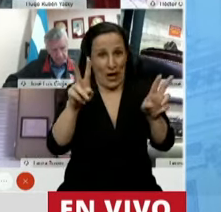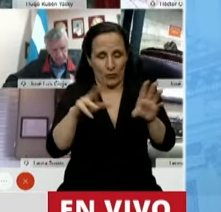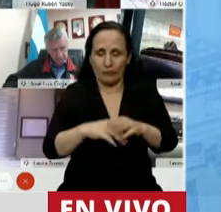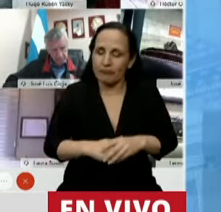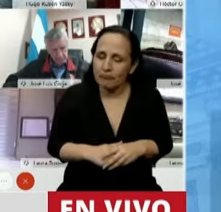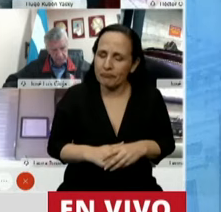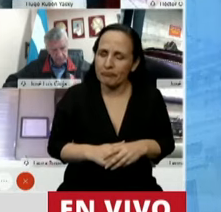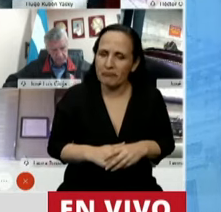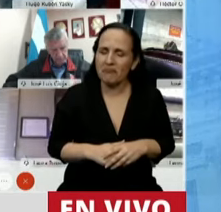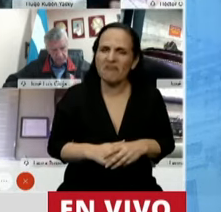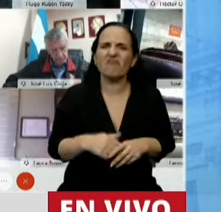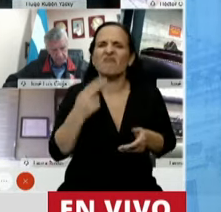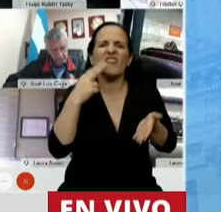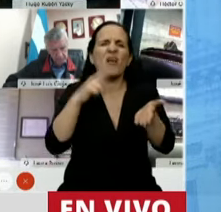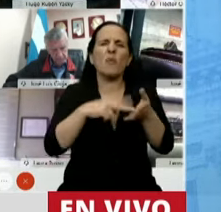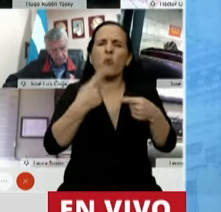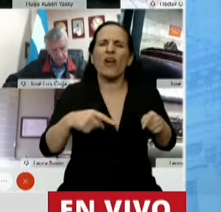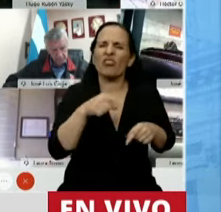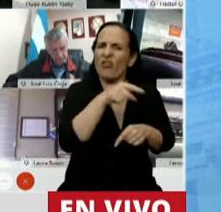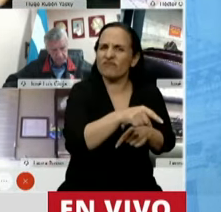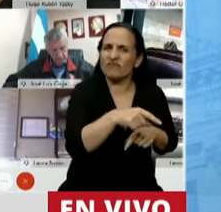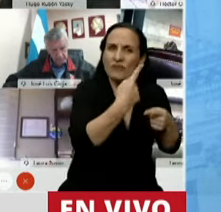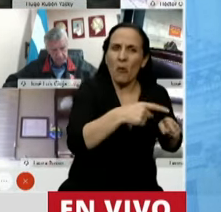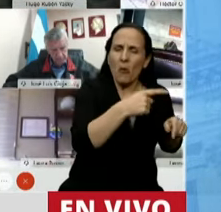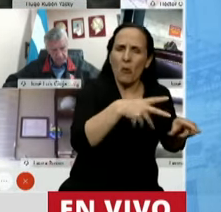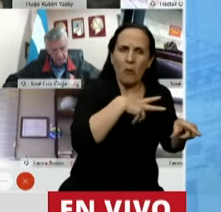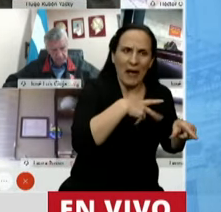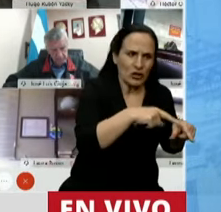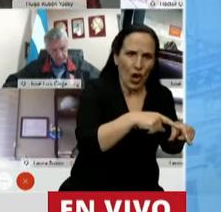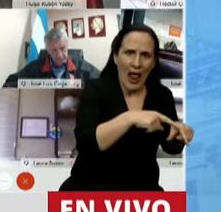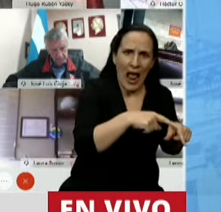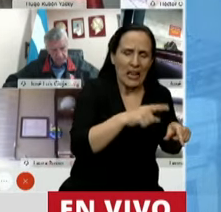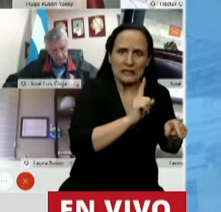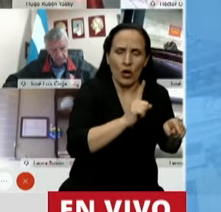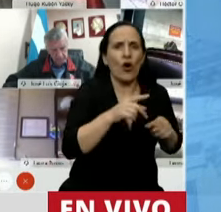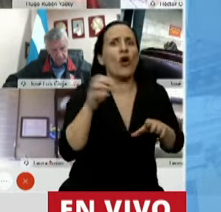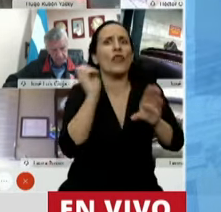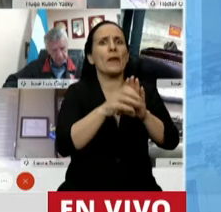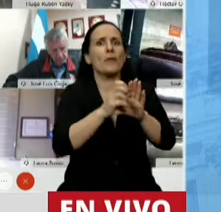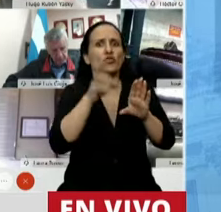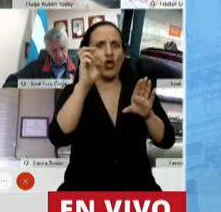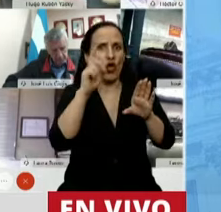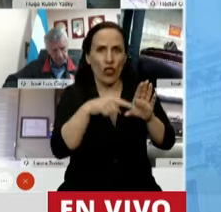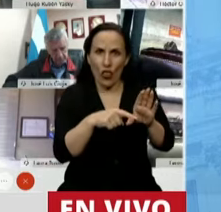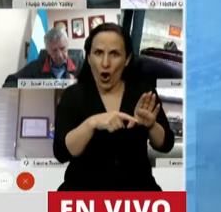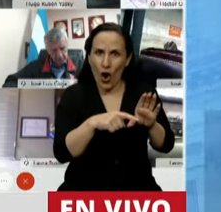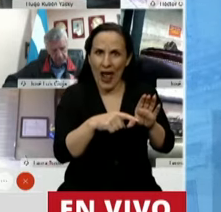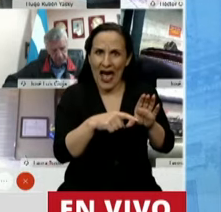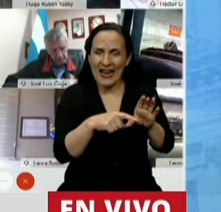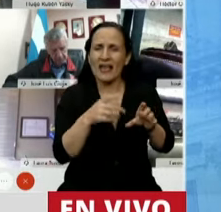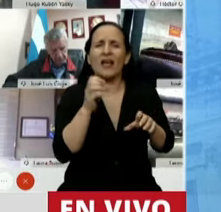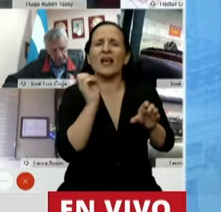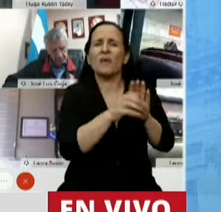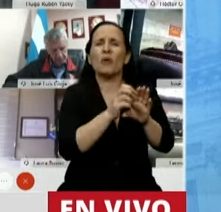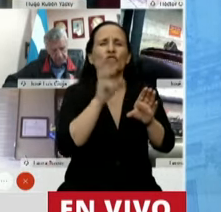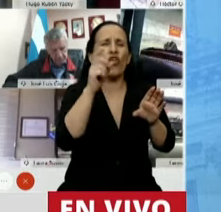bienes personales, su hermano gemelo no grababa. Graba los depósitos en dólares que se hacen para darle